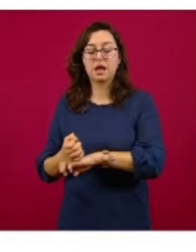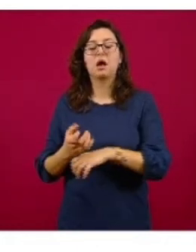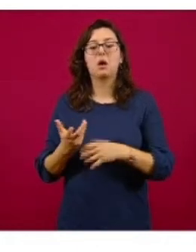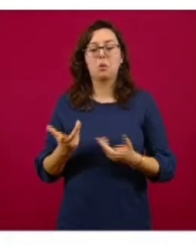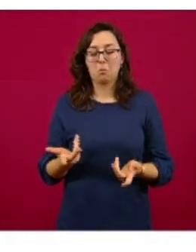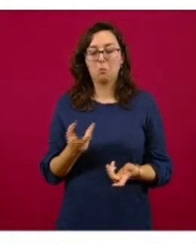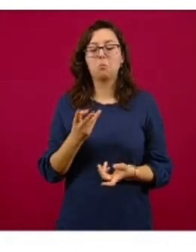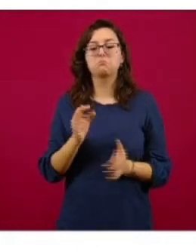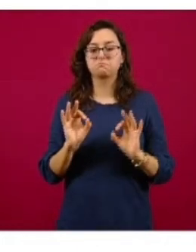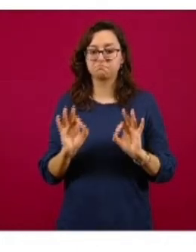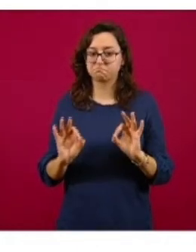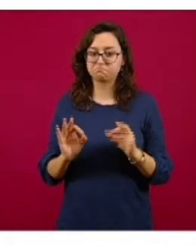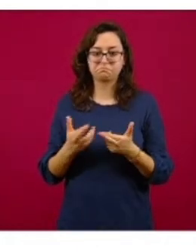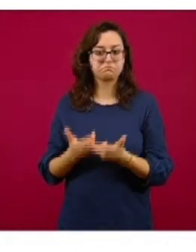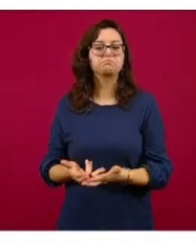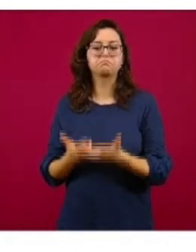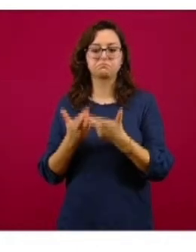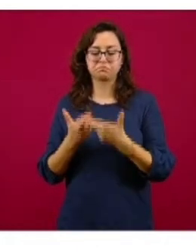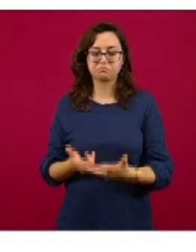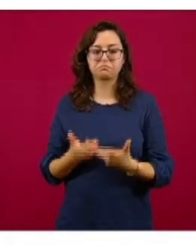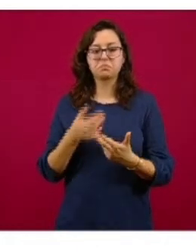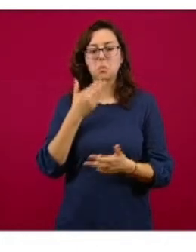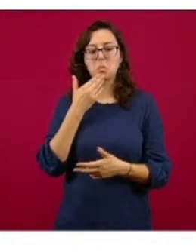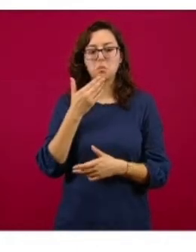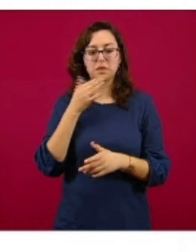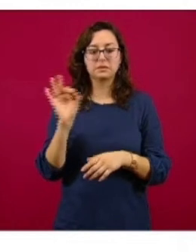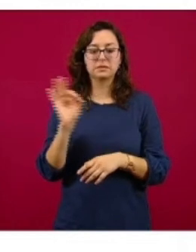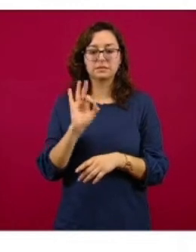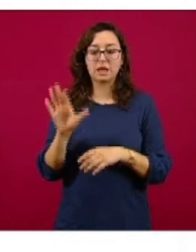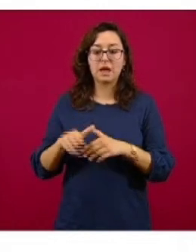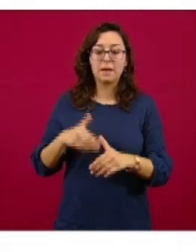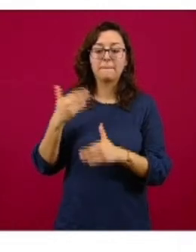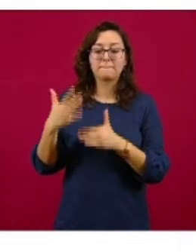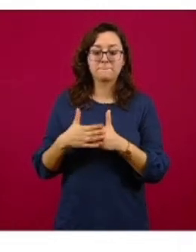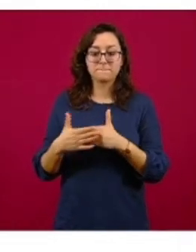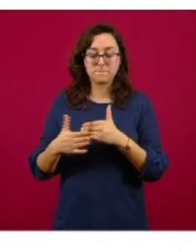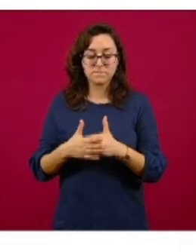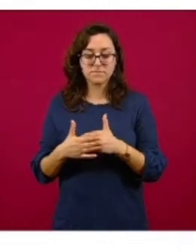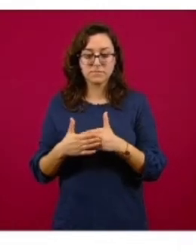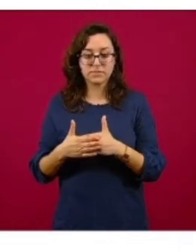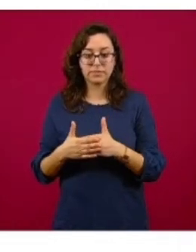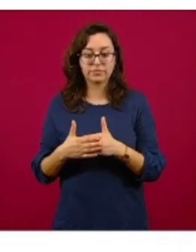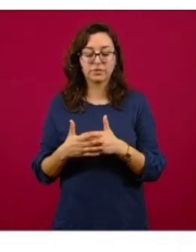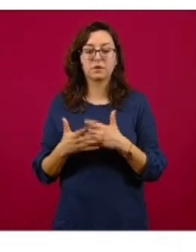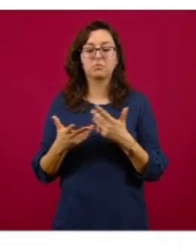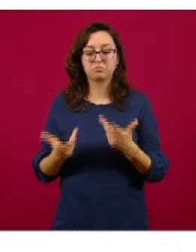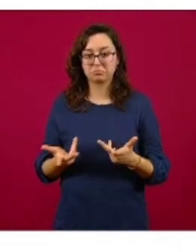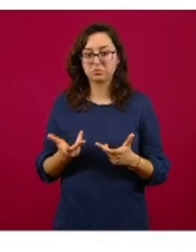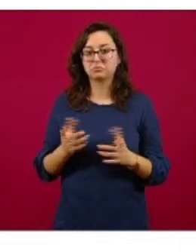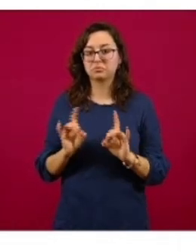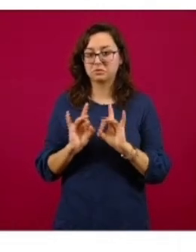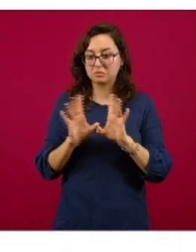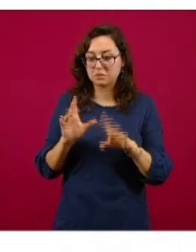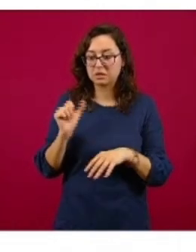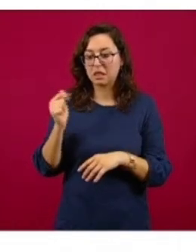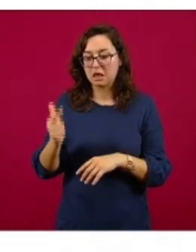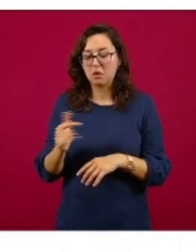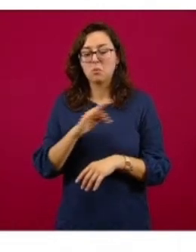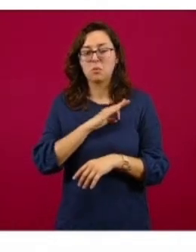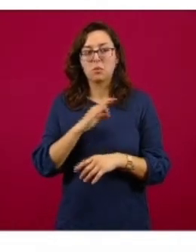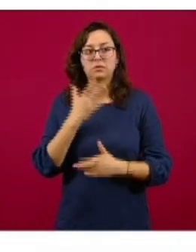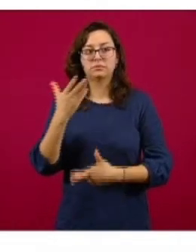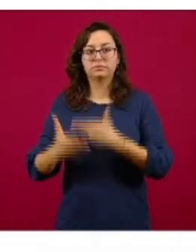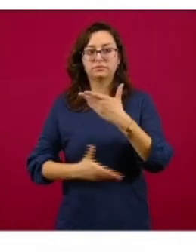muy buena y holgada disponibilidad para efectos de, en su momento, poder brindar este tipo de servicios especializados.